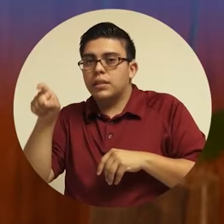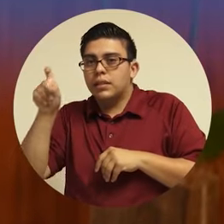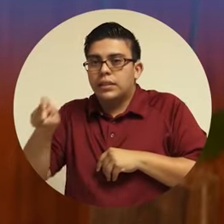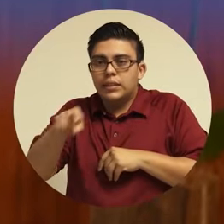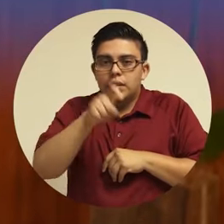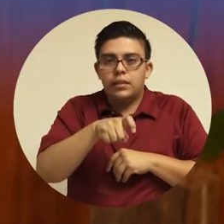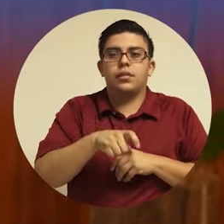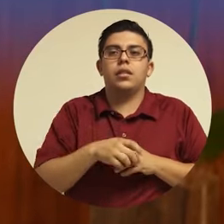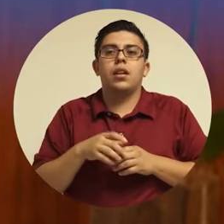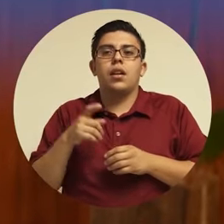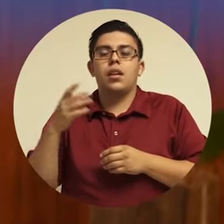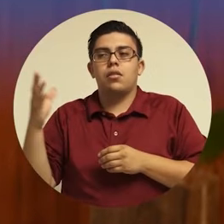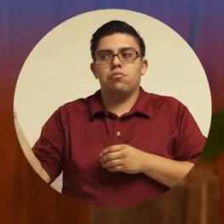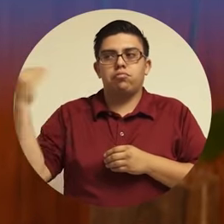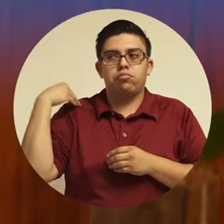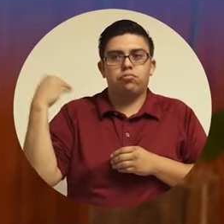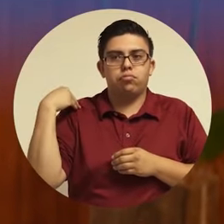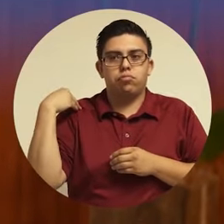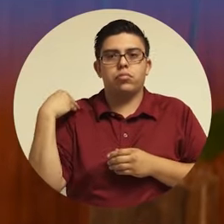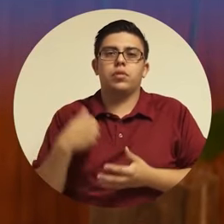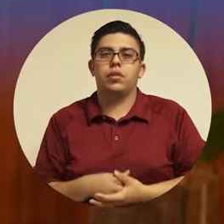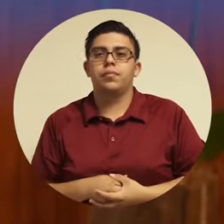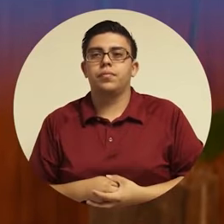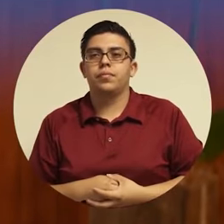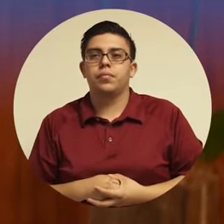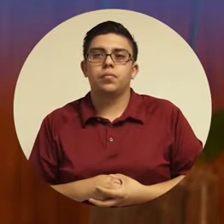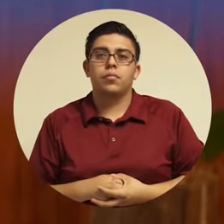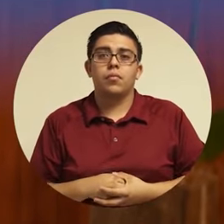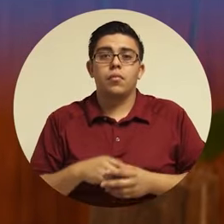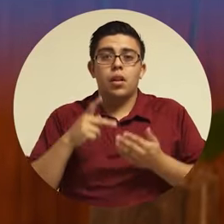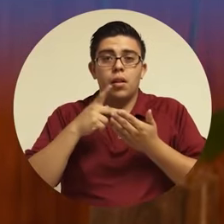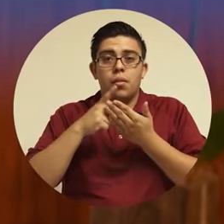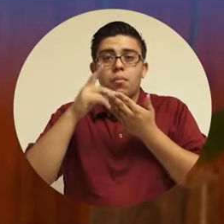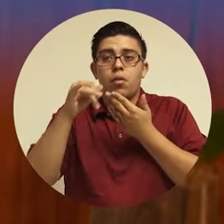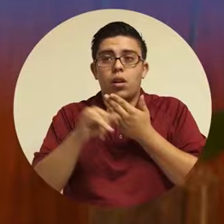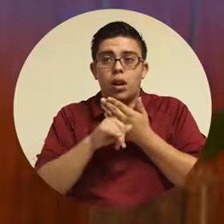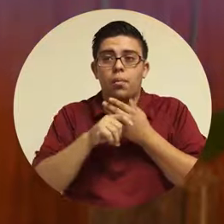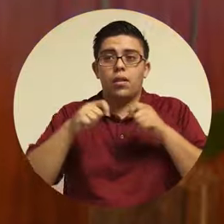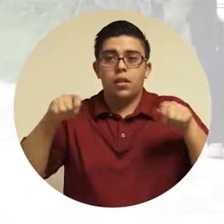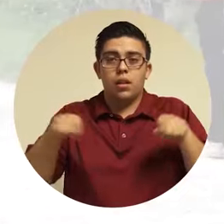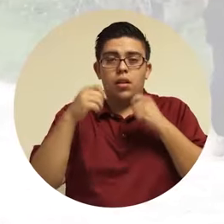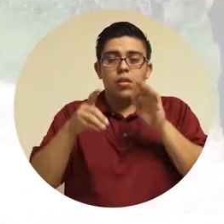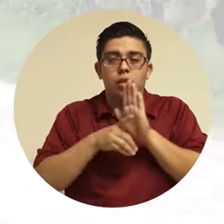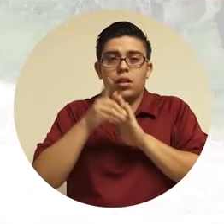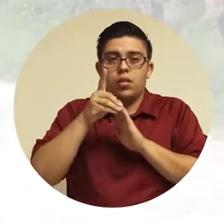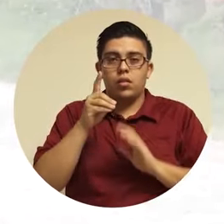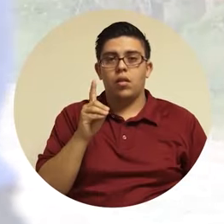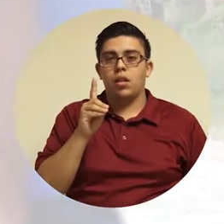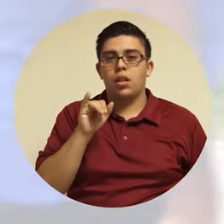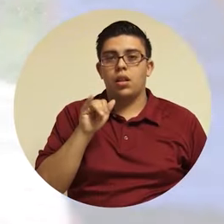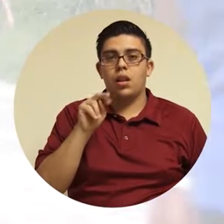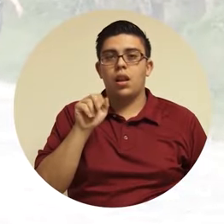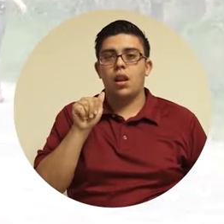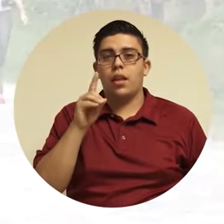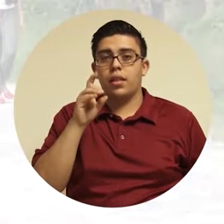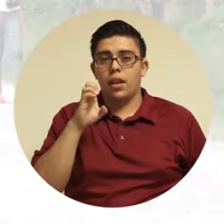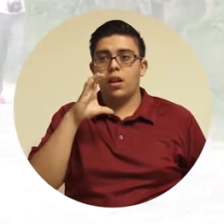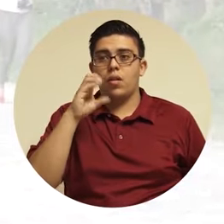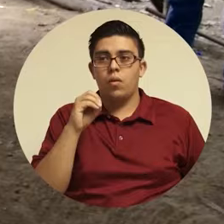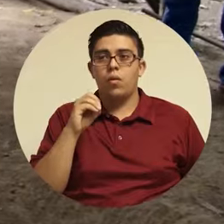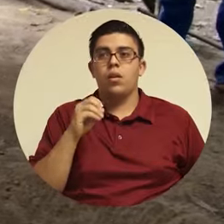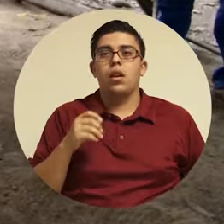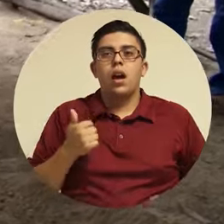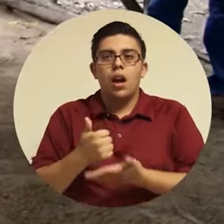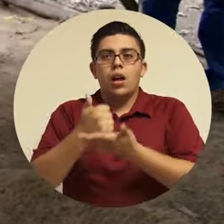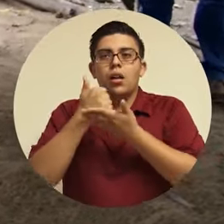responde a las demandas y necesidades que ustedes como ciudadanos y ciudadanas nos plantean. En el marco del programa Tejiendo Desarrollo,